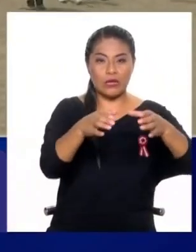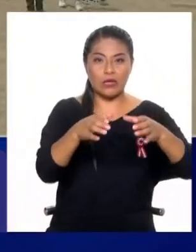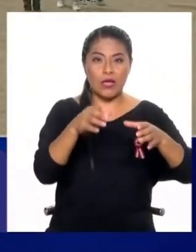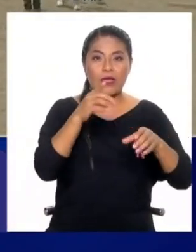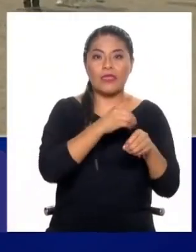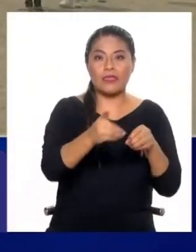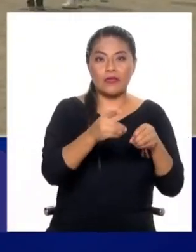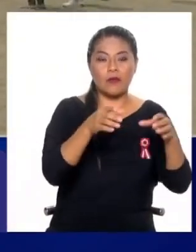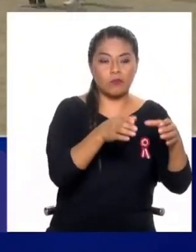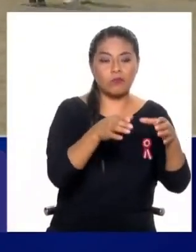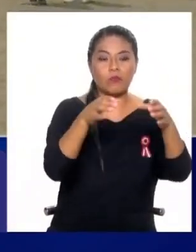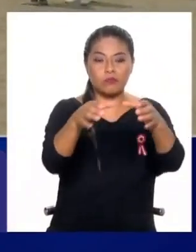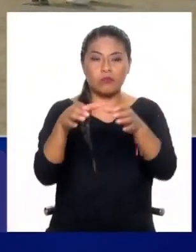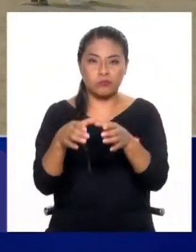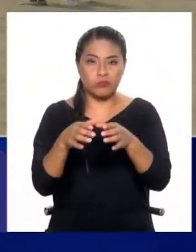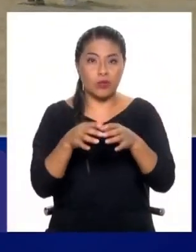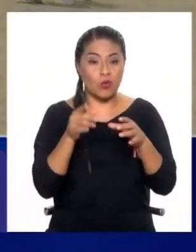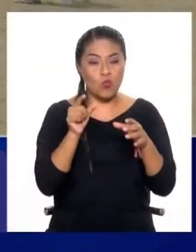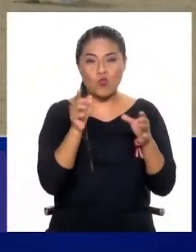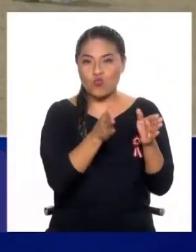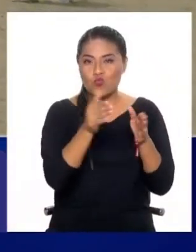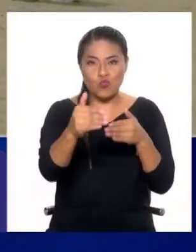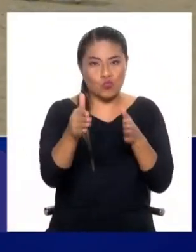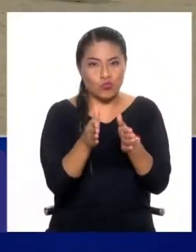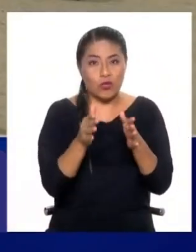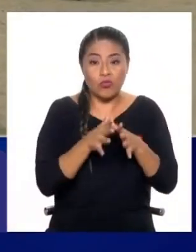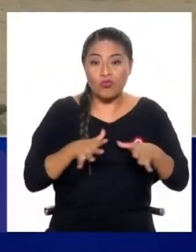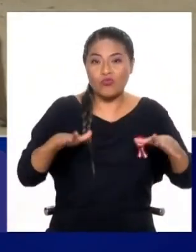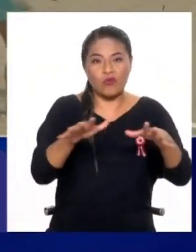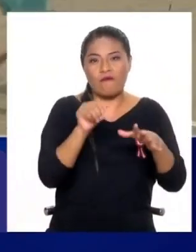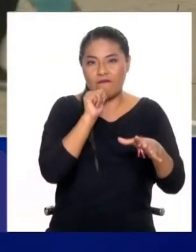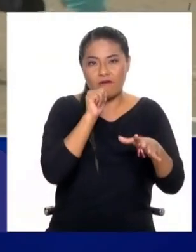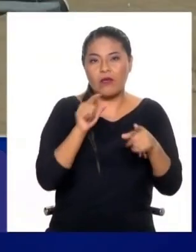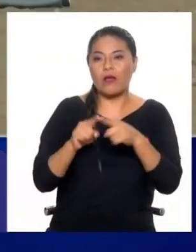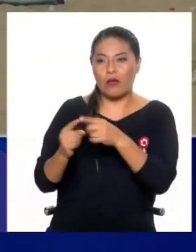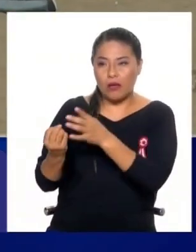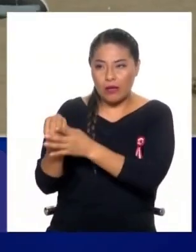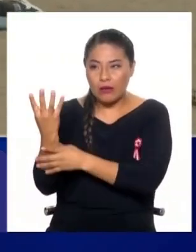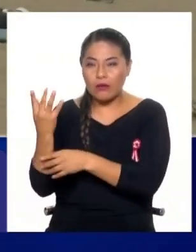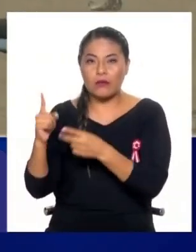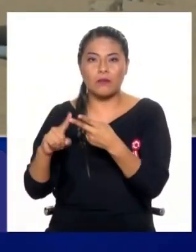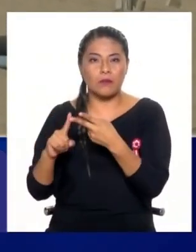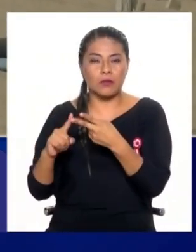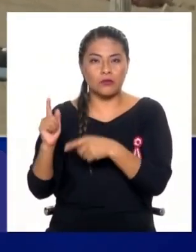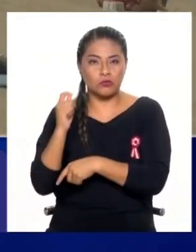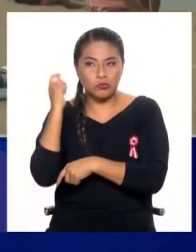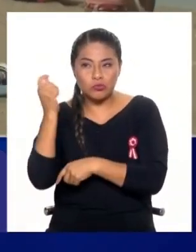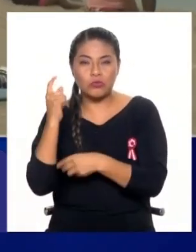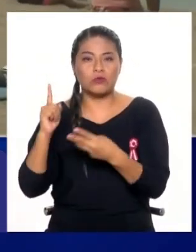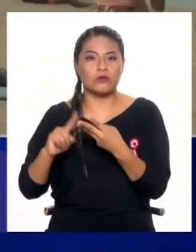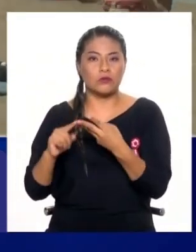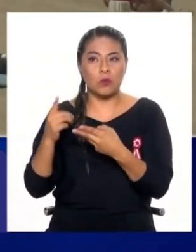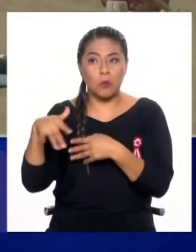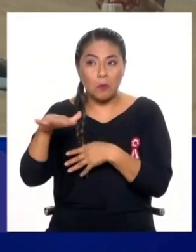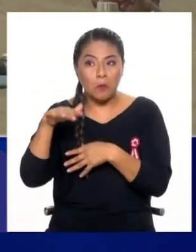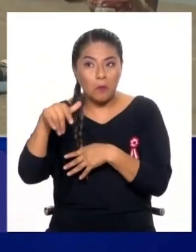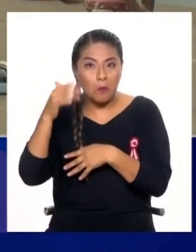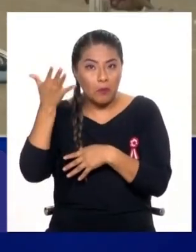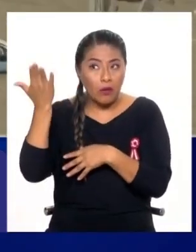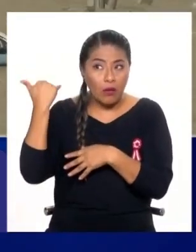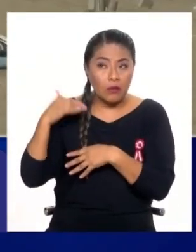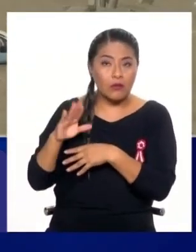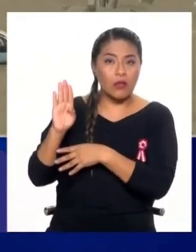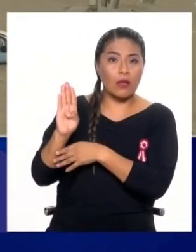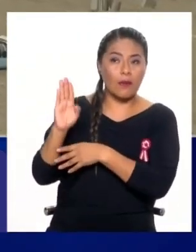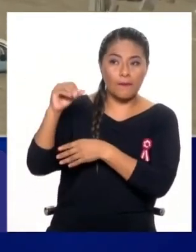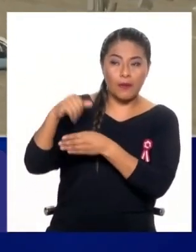Como en total. Arequipa, Chiclayo, Trujillo, o sea, se han hecho, es más, hubo un crédito, no sé si seguirá todavía vigente, el Banco Mundial